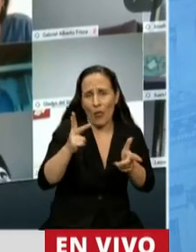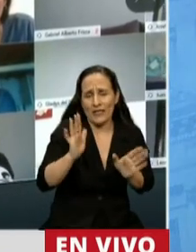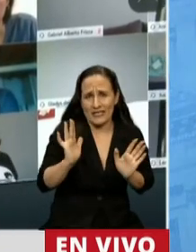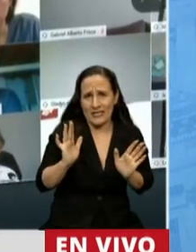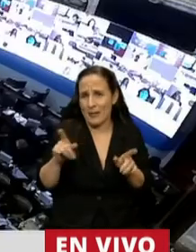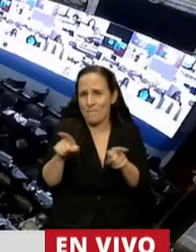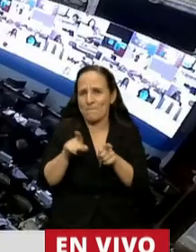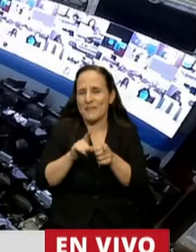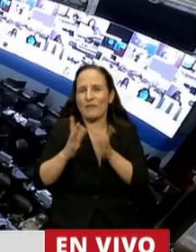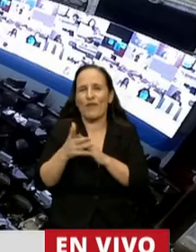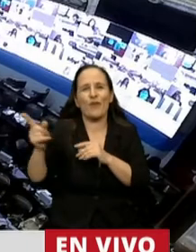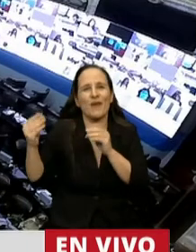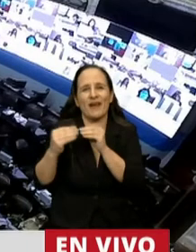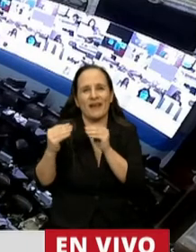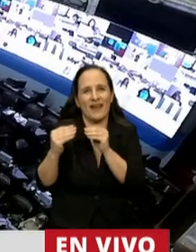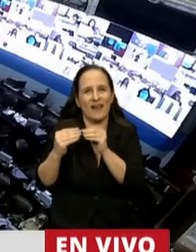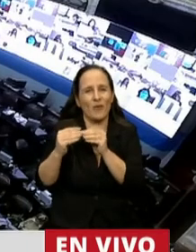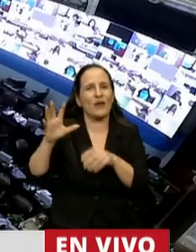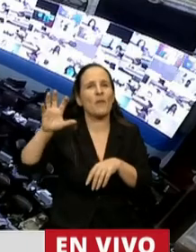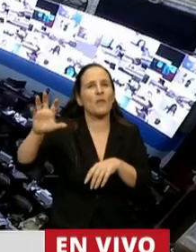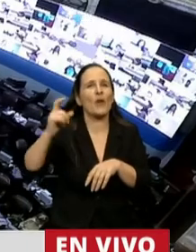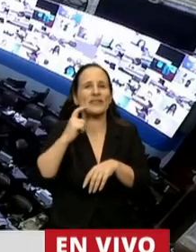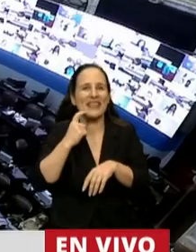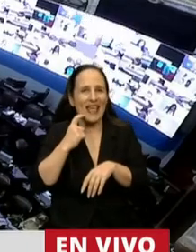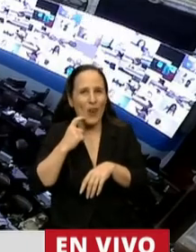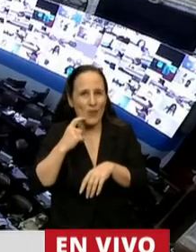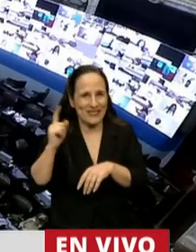palabras del compañero de la provincia de San Luis,